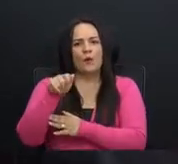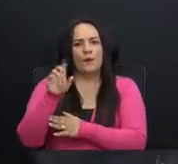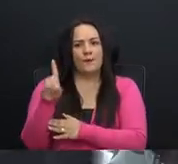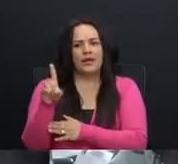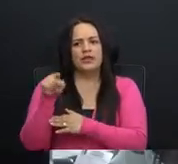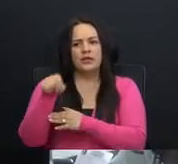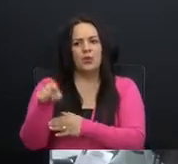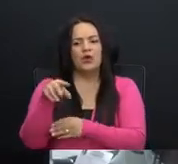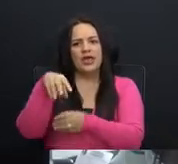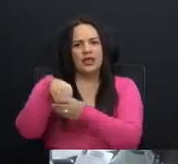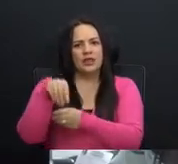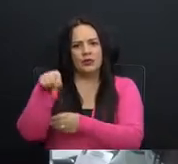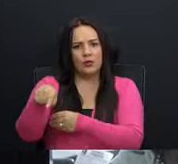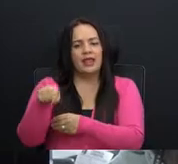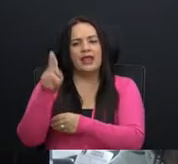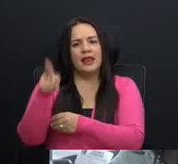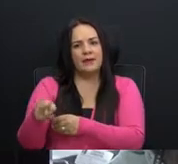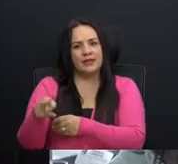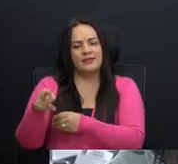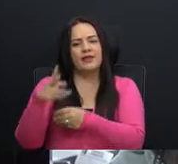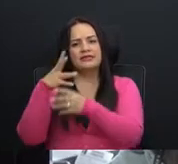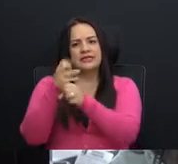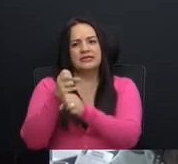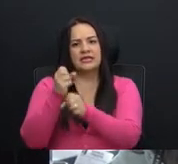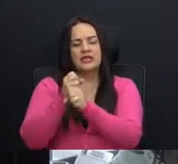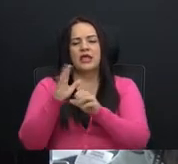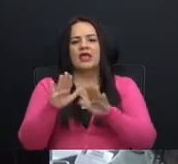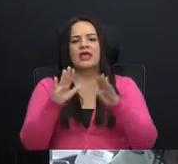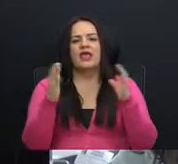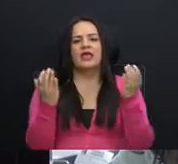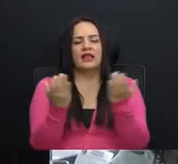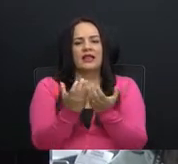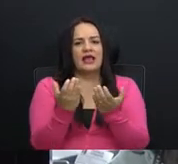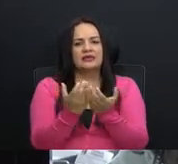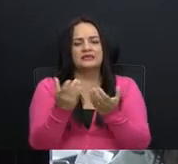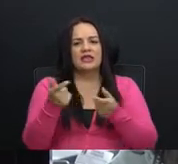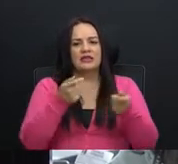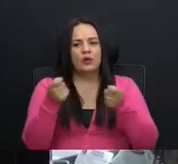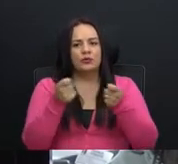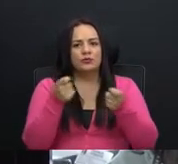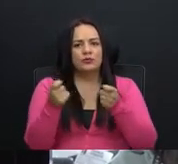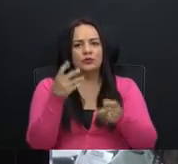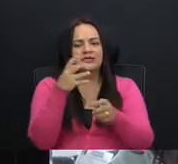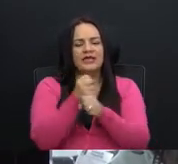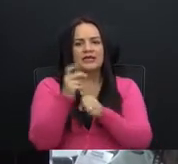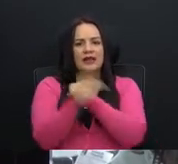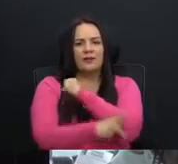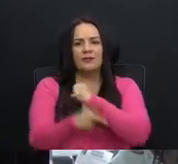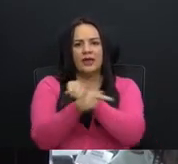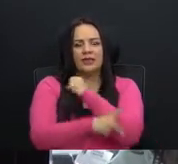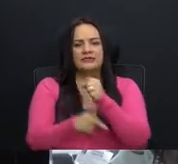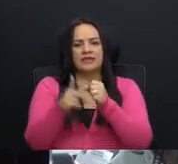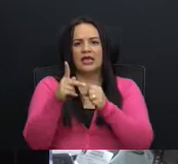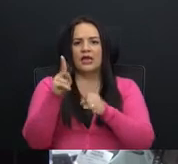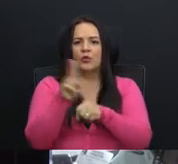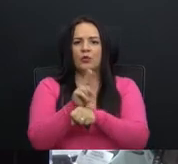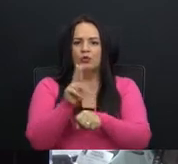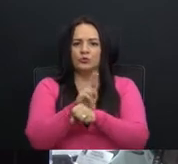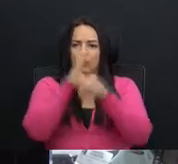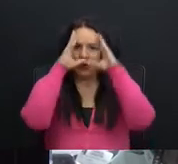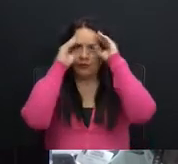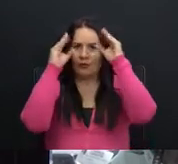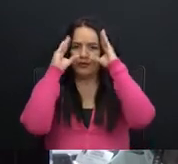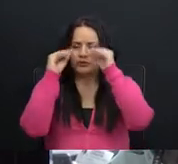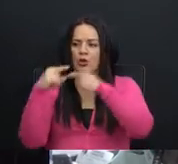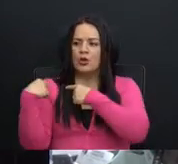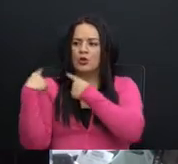se hace entonces en este país sobre el manejo de la información durante todos estos meses que han pasado? En el